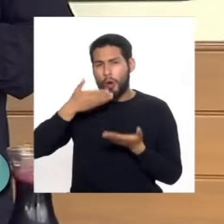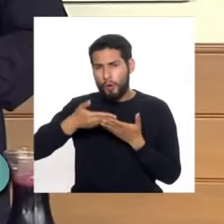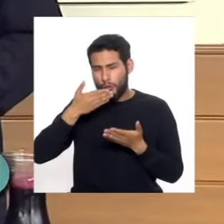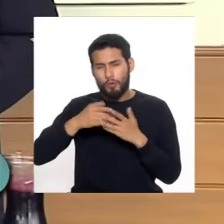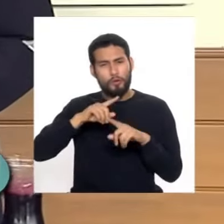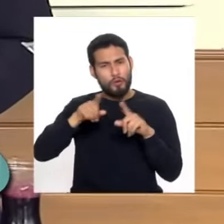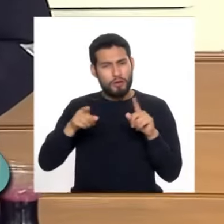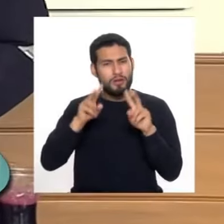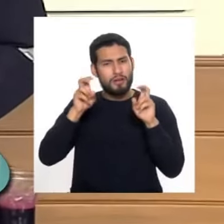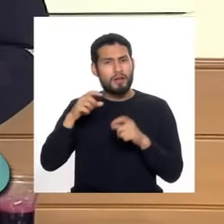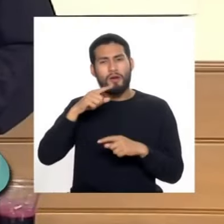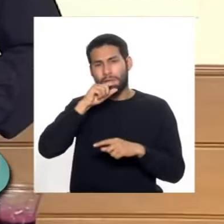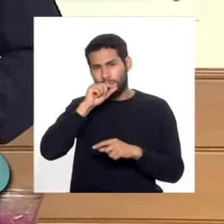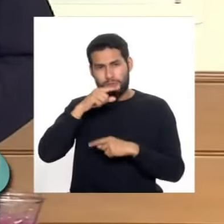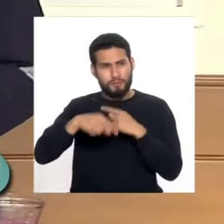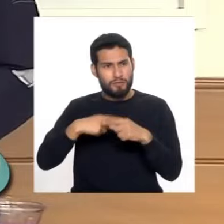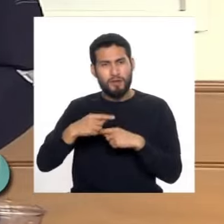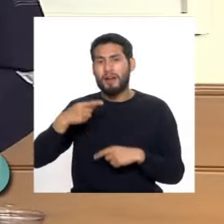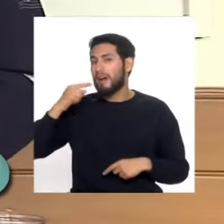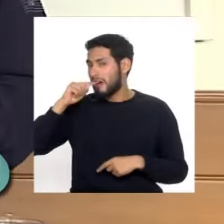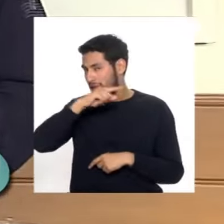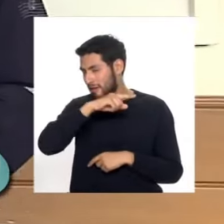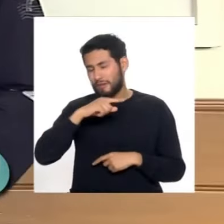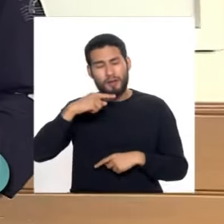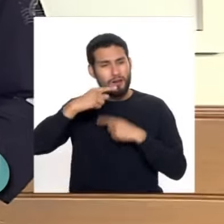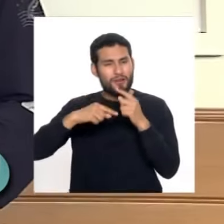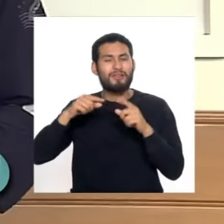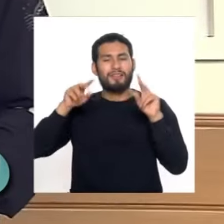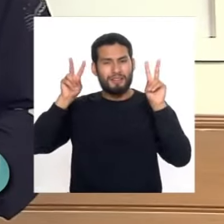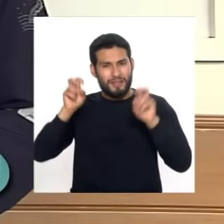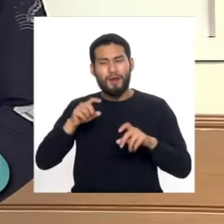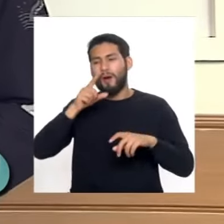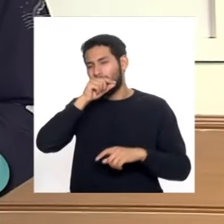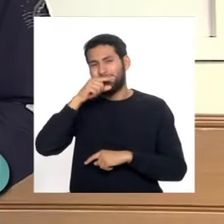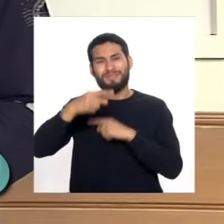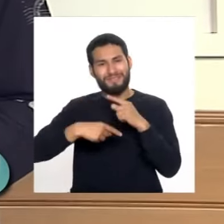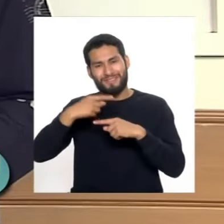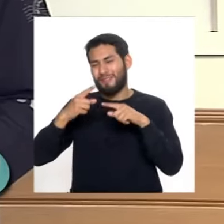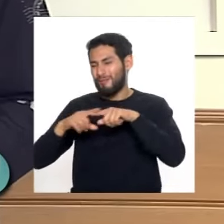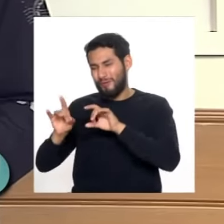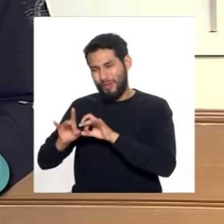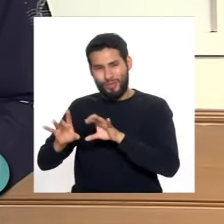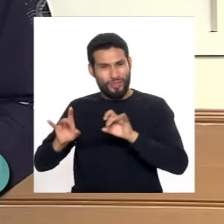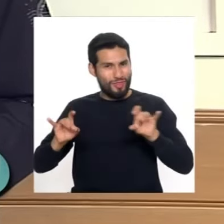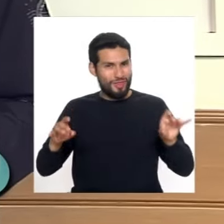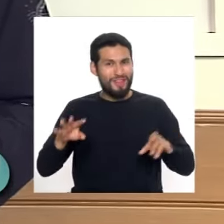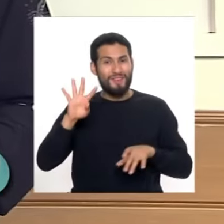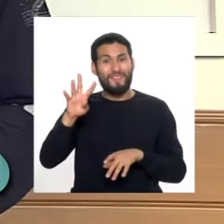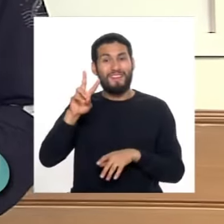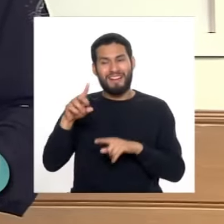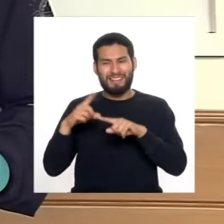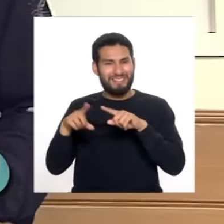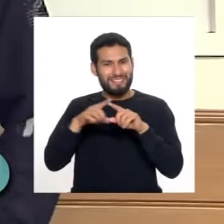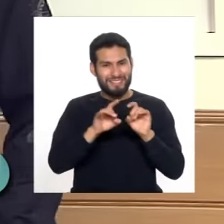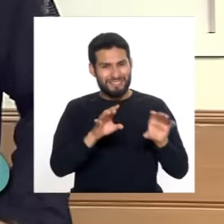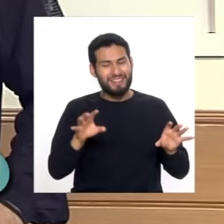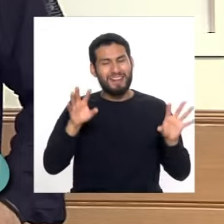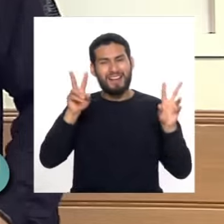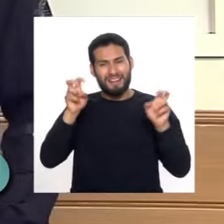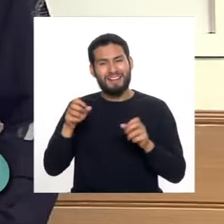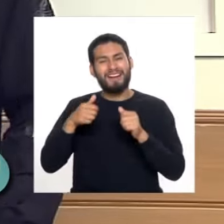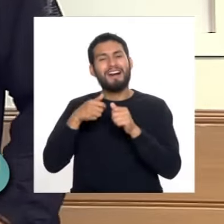etcétera, con pollo a la Brasa. Hay anticuchos con pollo a hay de todo con pollo a la Brasa. Entonces hay 42 platos distintos a base de pollo a la Brasa.